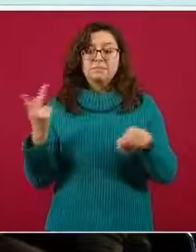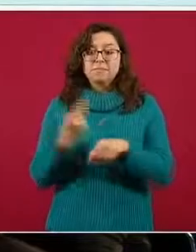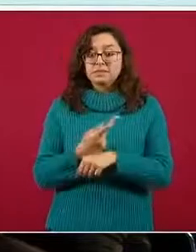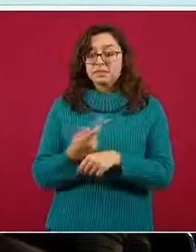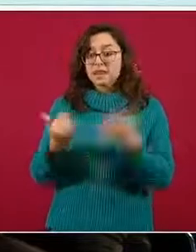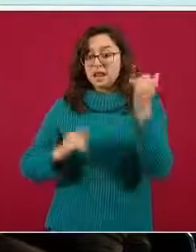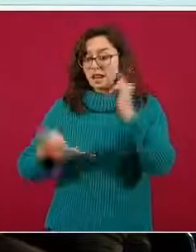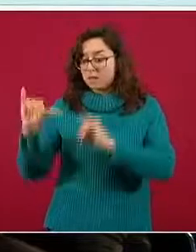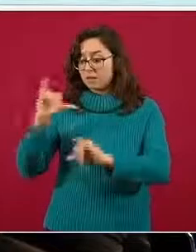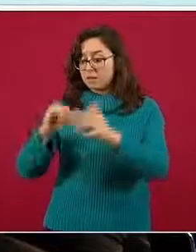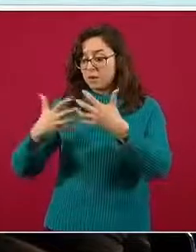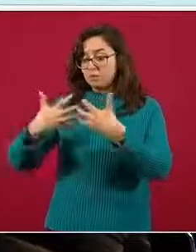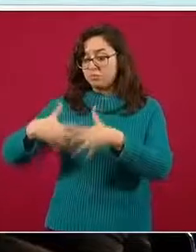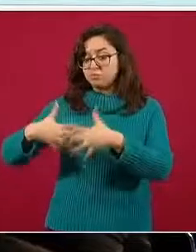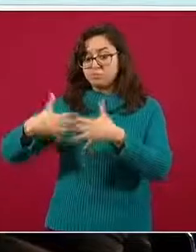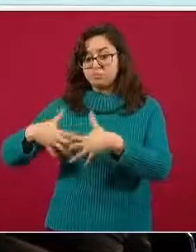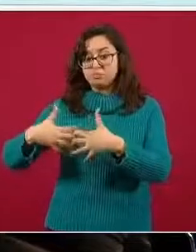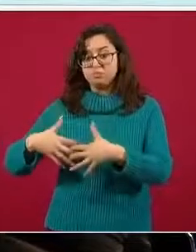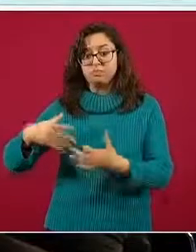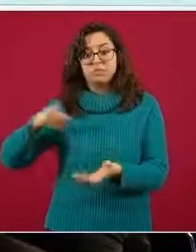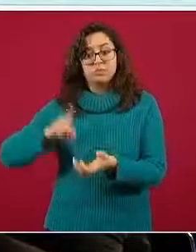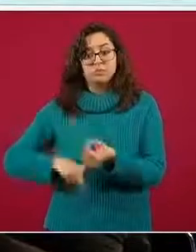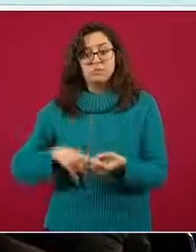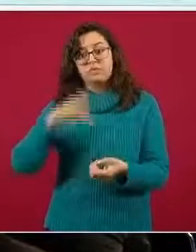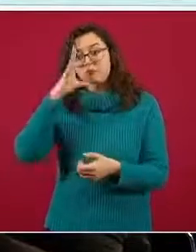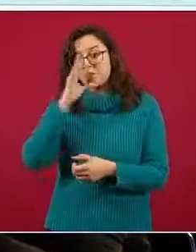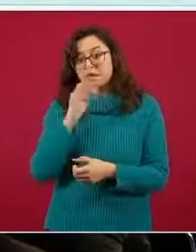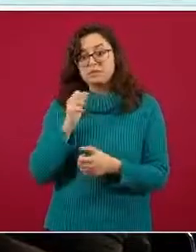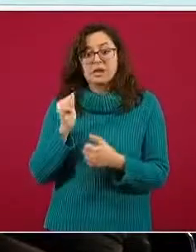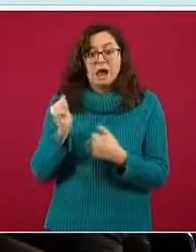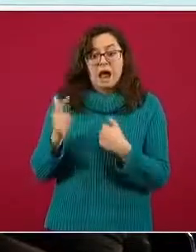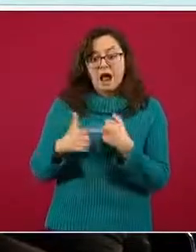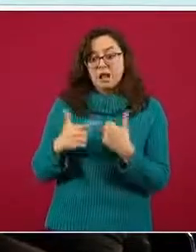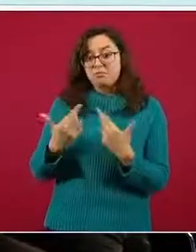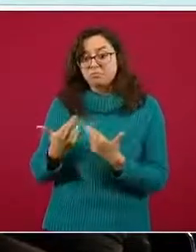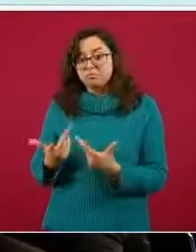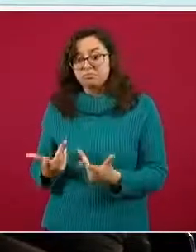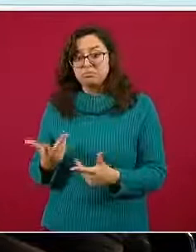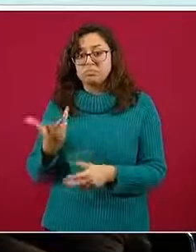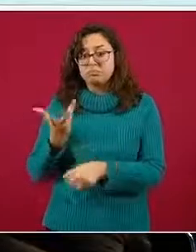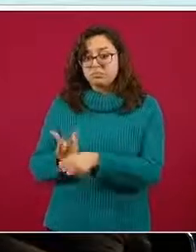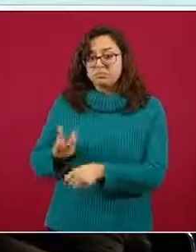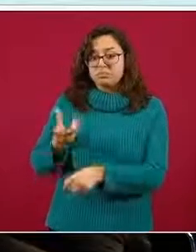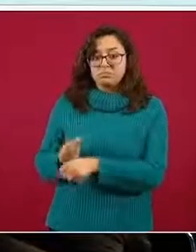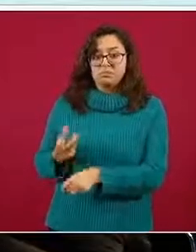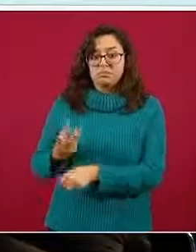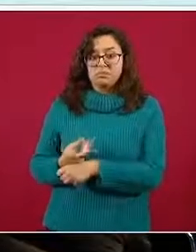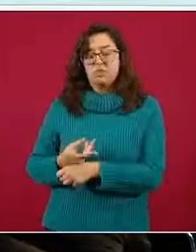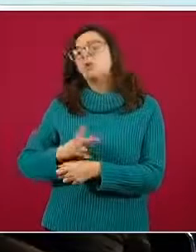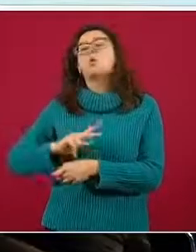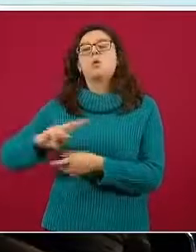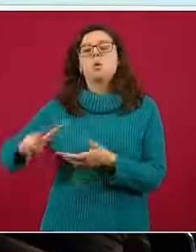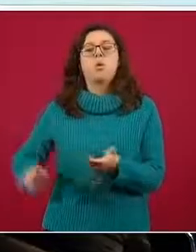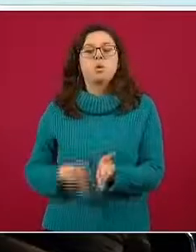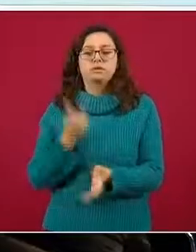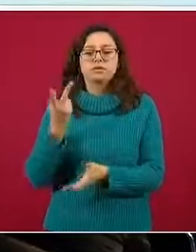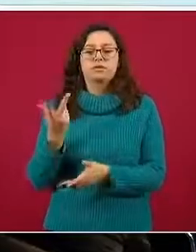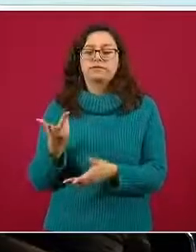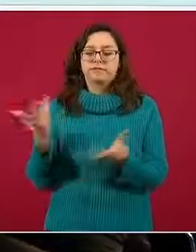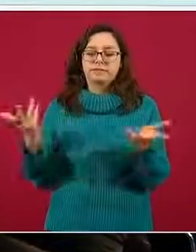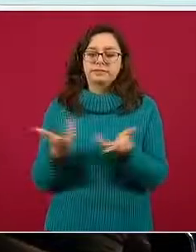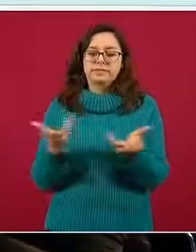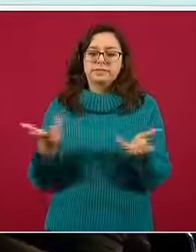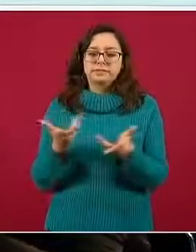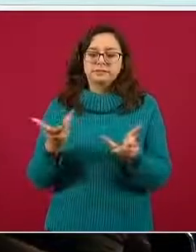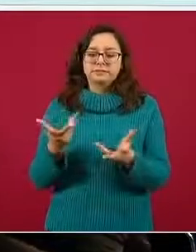de los laboratorios de salud pública también tienen fallas, se descomponen, hay que arreglarlas y hay que recobrar este tiempo perdido